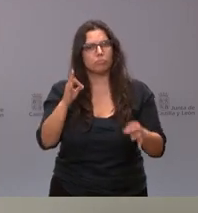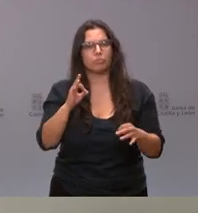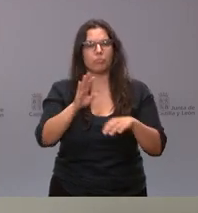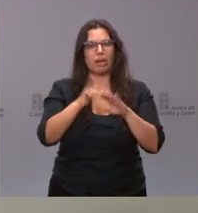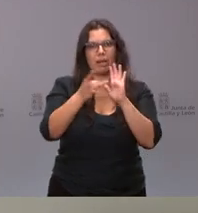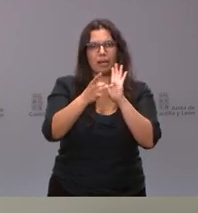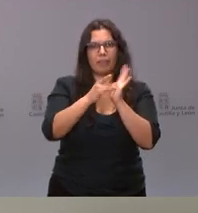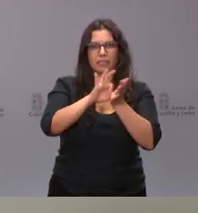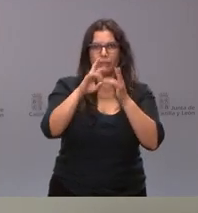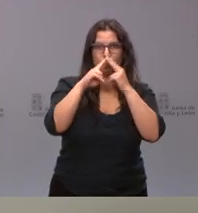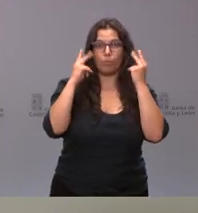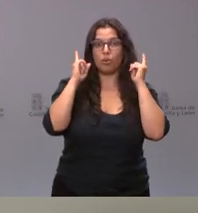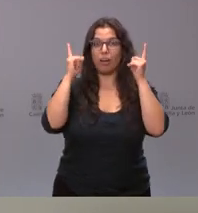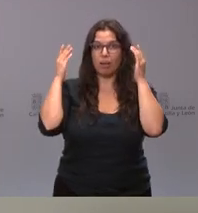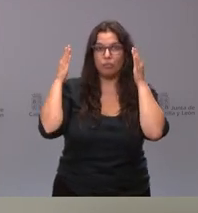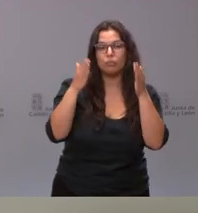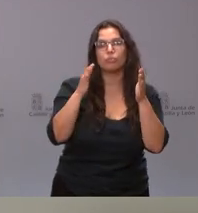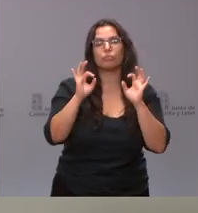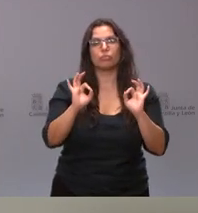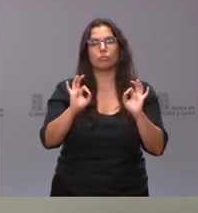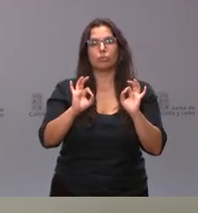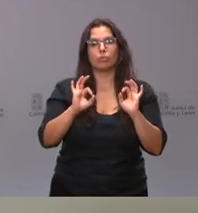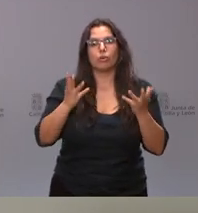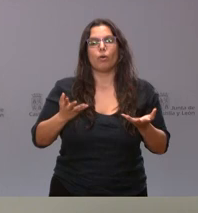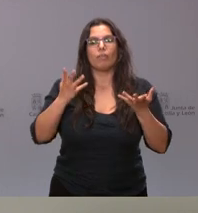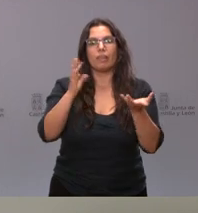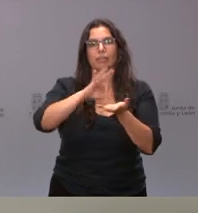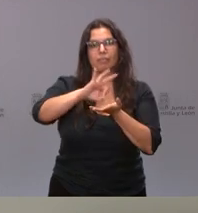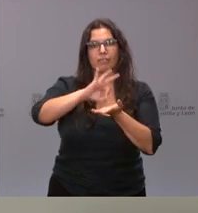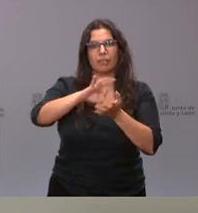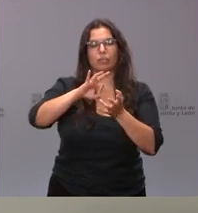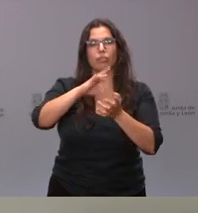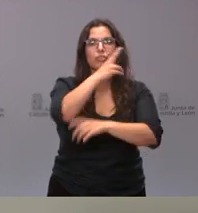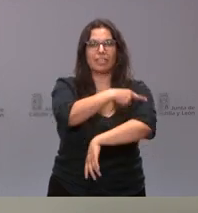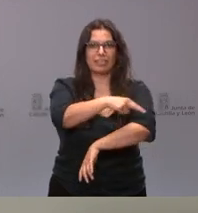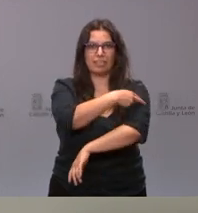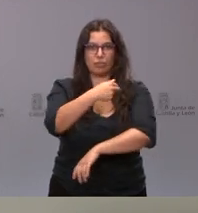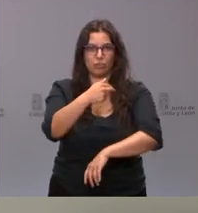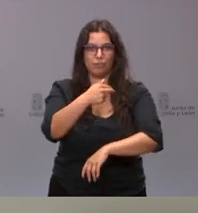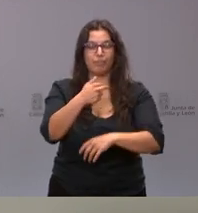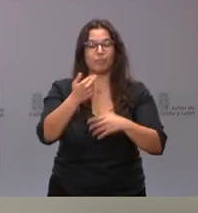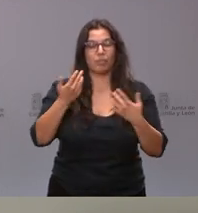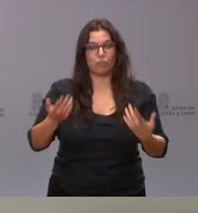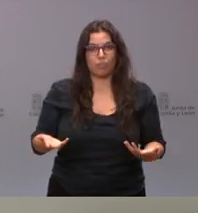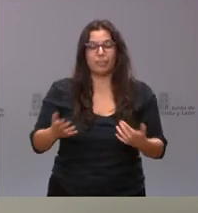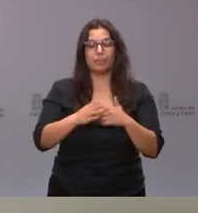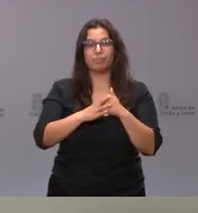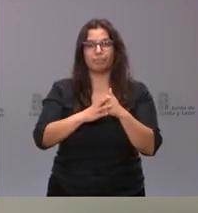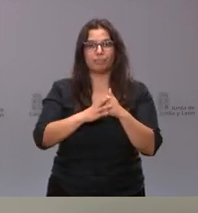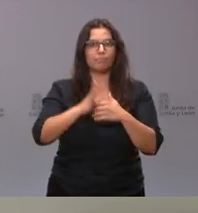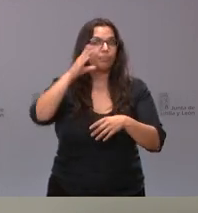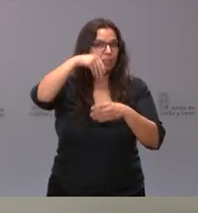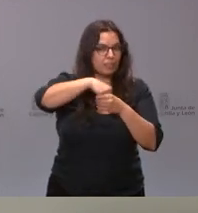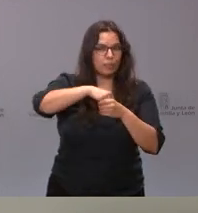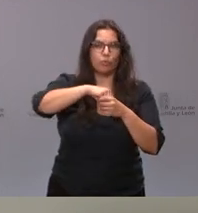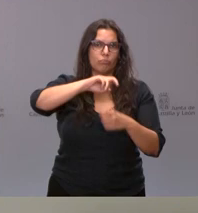con la calidad de la prestación del servicio sanitario. Y entre esta calidad está todo lo que tiene que